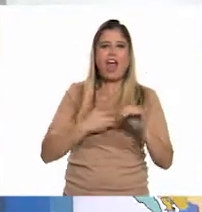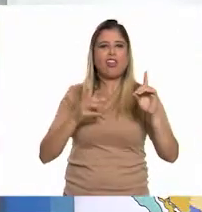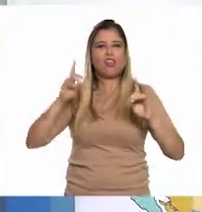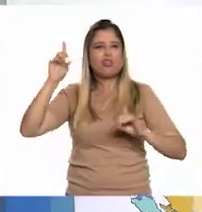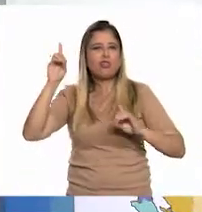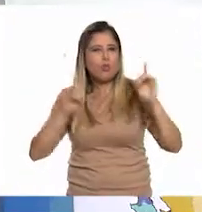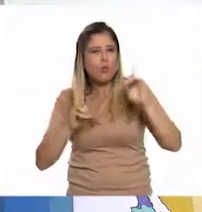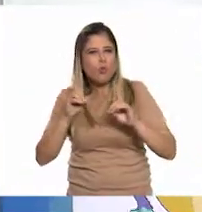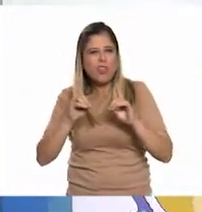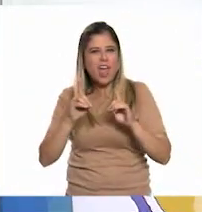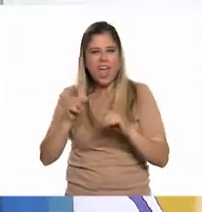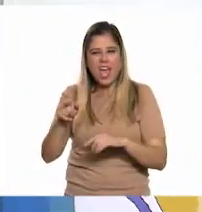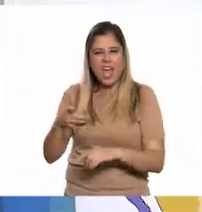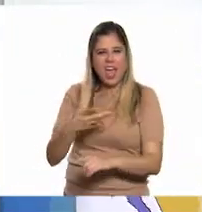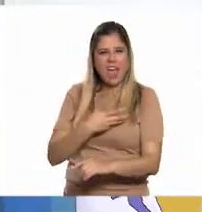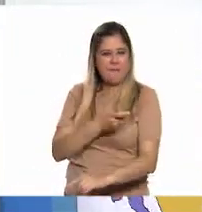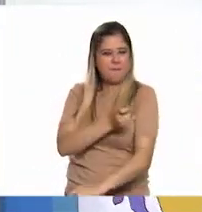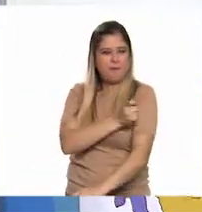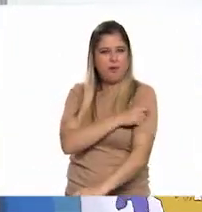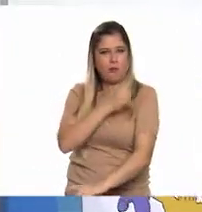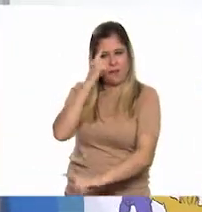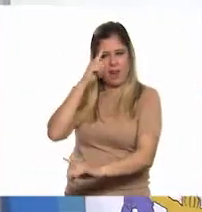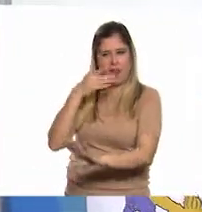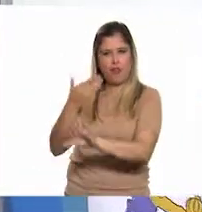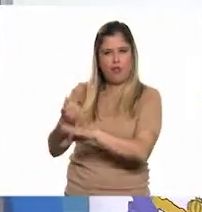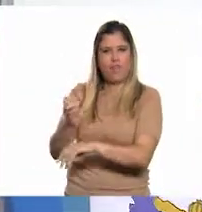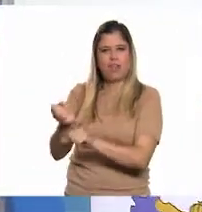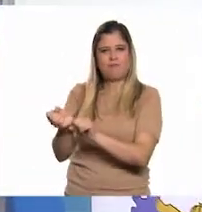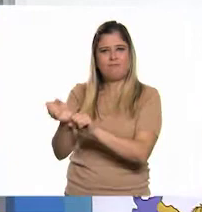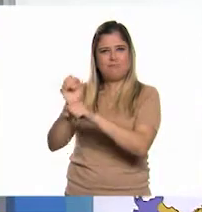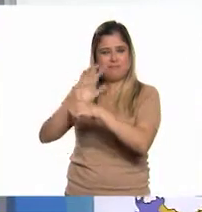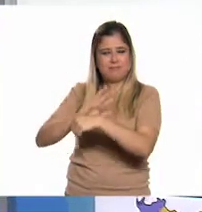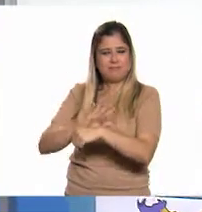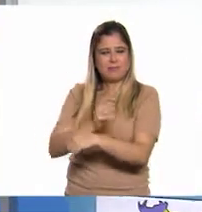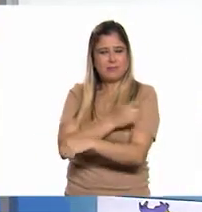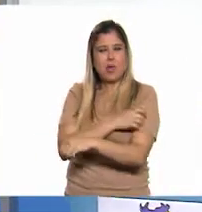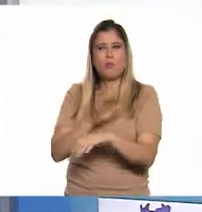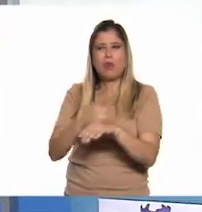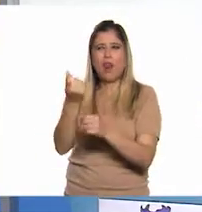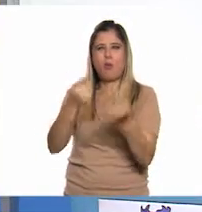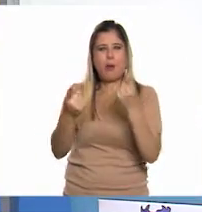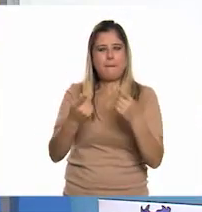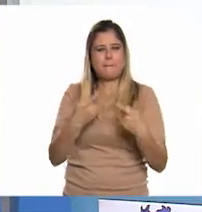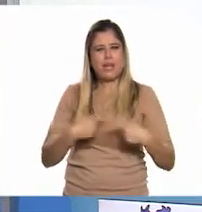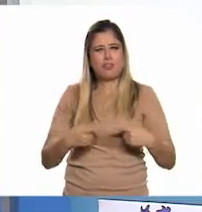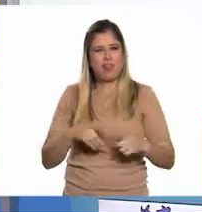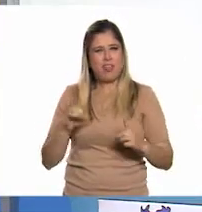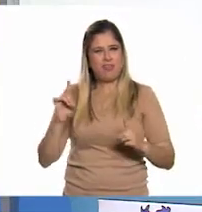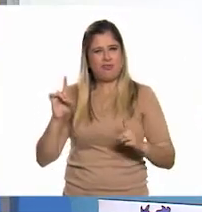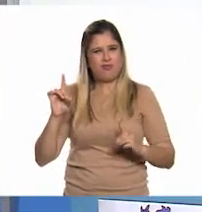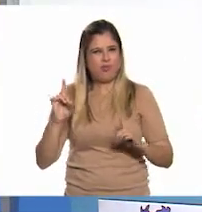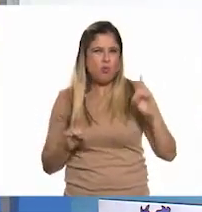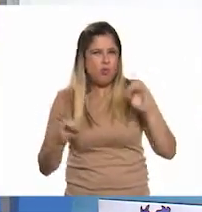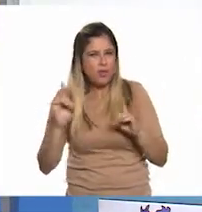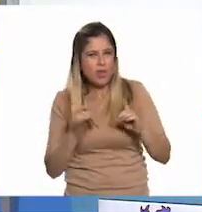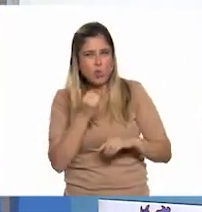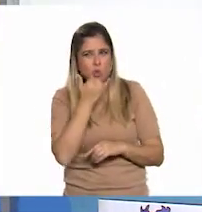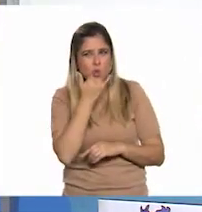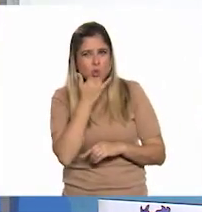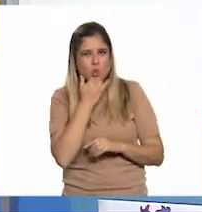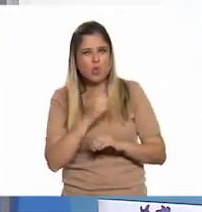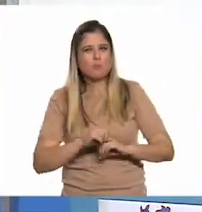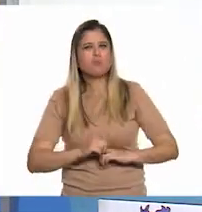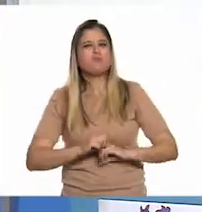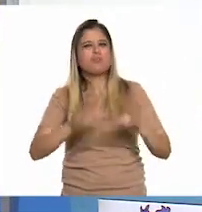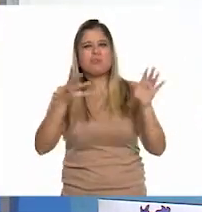sobre la conveniencia de vacunarse contra el COVID-19 debido a algunos cuestionamientos sin fundamento que han circulado en redes